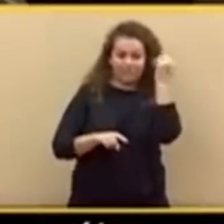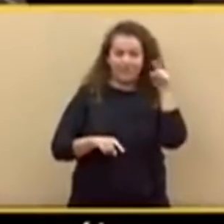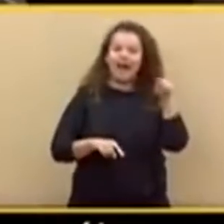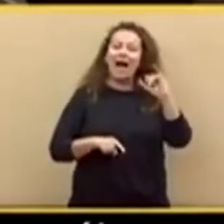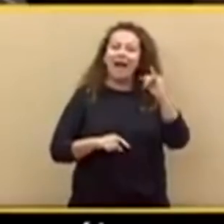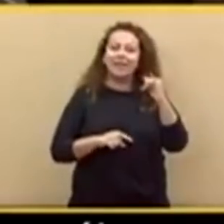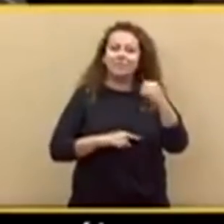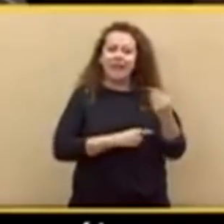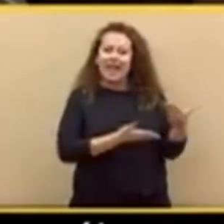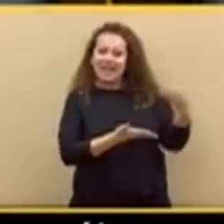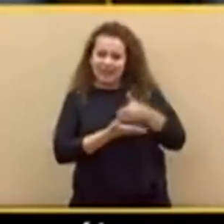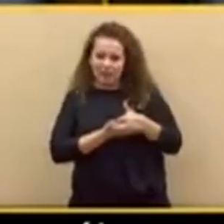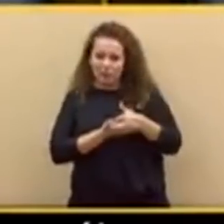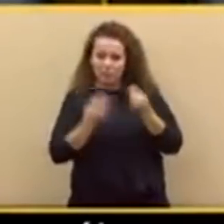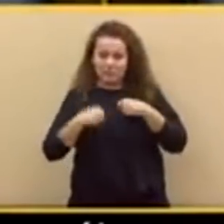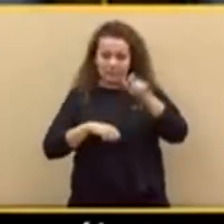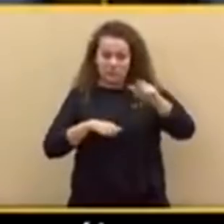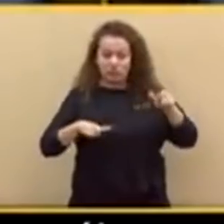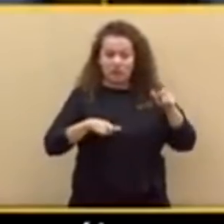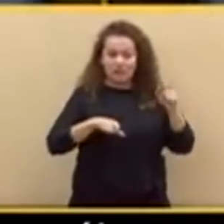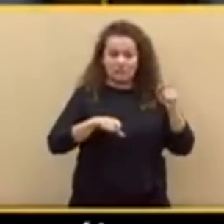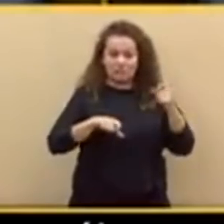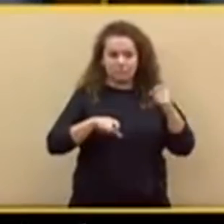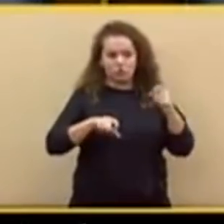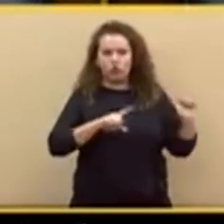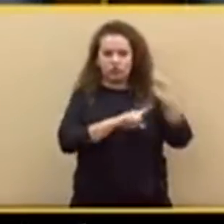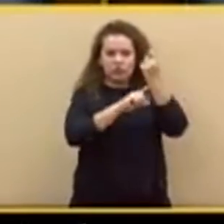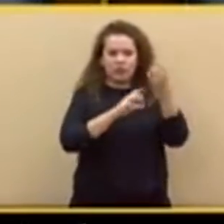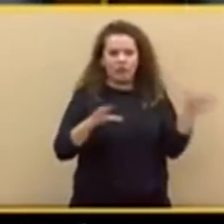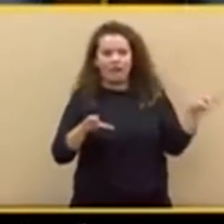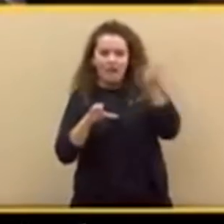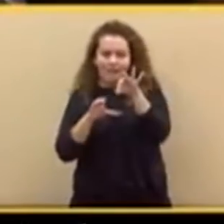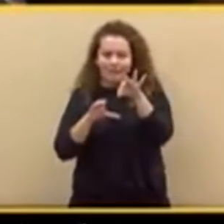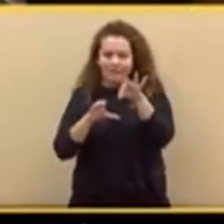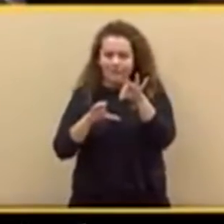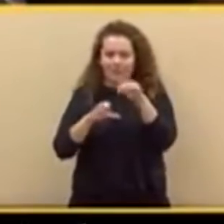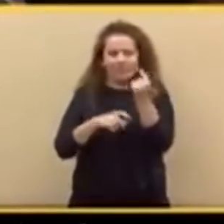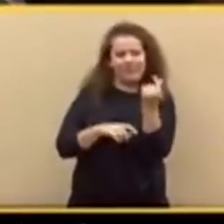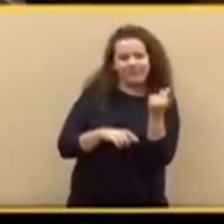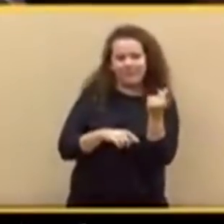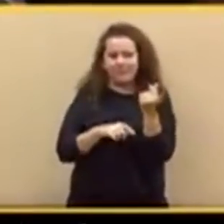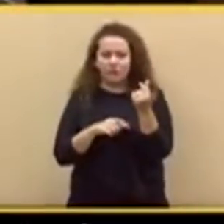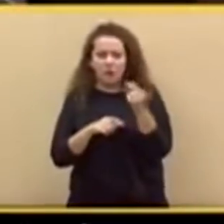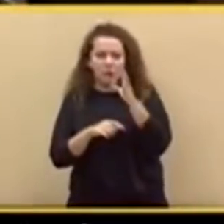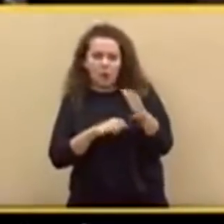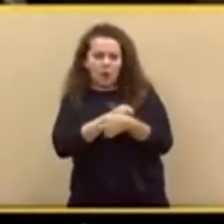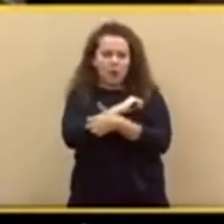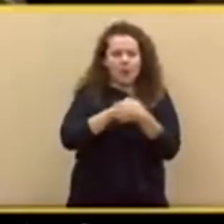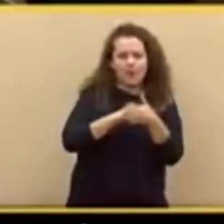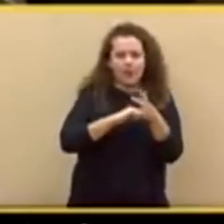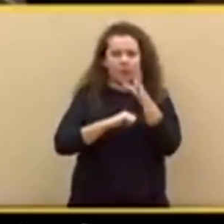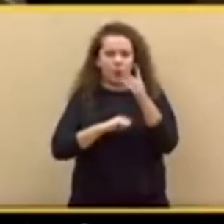que le trajeron hasta aquí en volandas con dinero de sangre con dinero de miseria con dinero de ruina y con dinero de dictaduras.